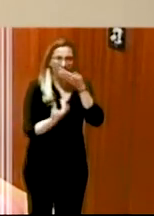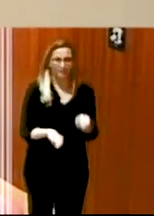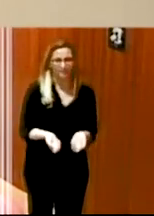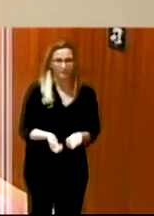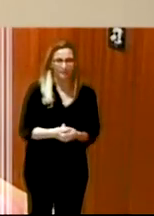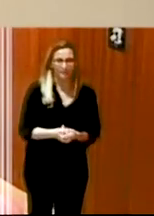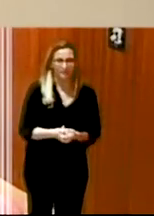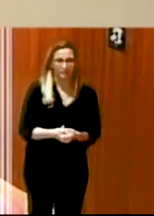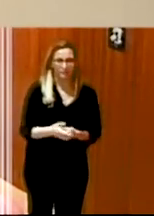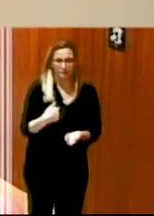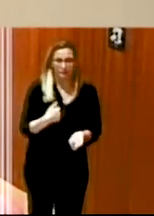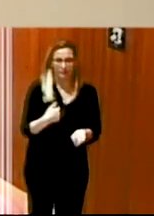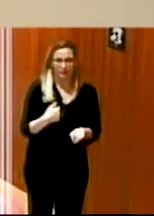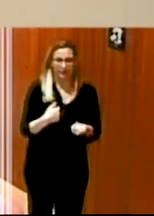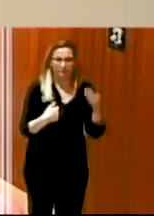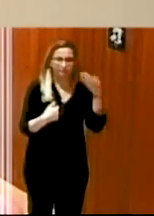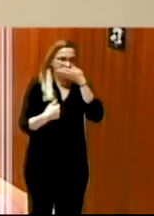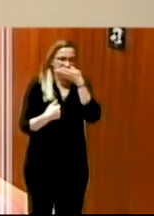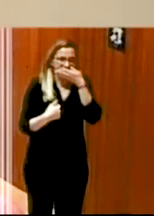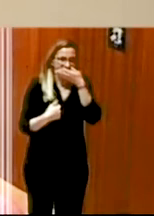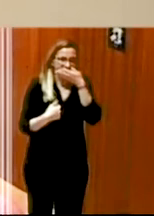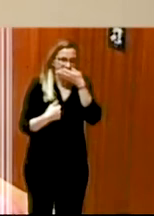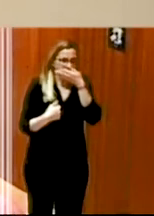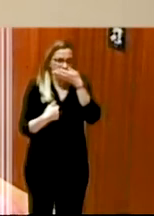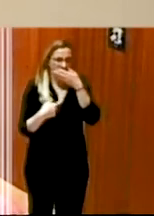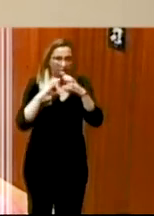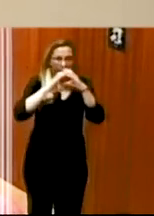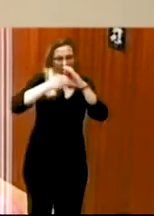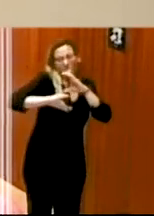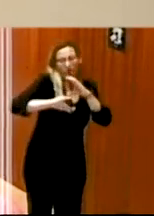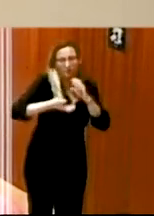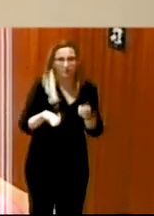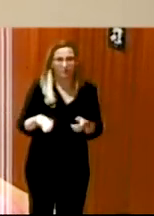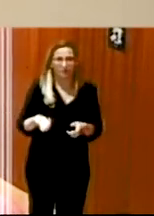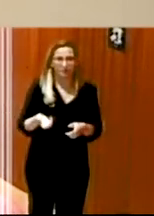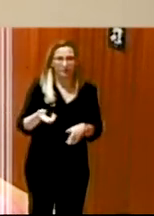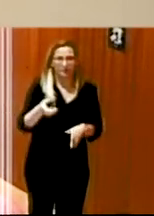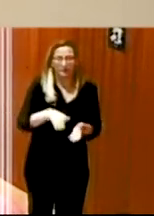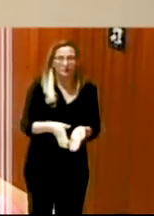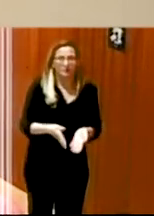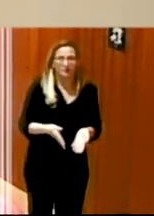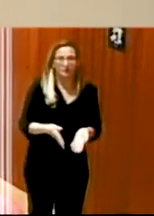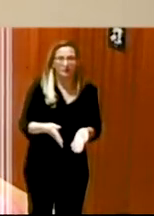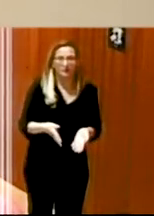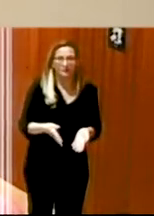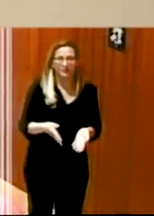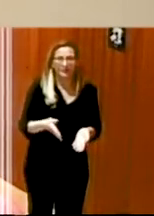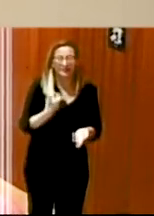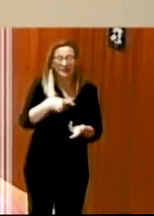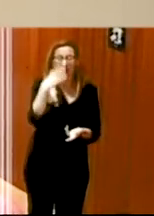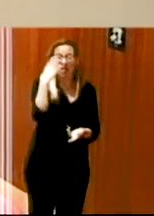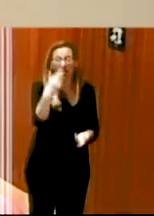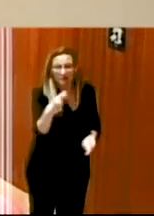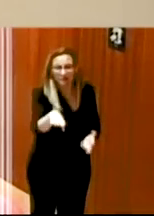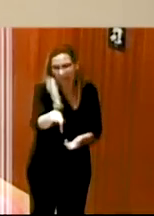no acceden a ningún tipo de comunicación ni se hacen entender ni se la o sea ni son capaces de